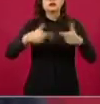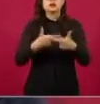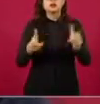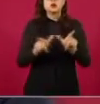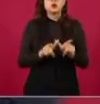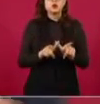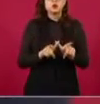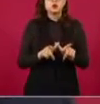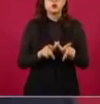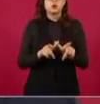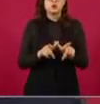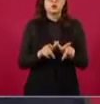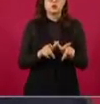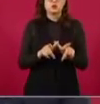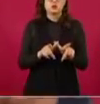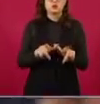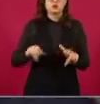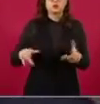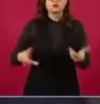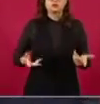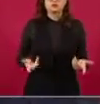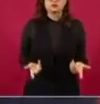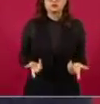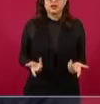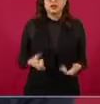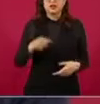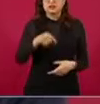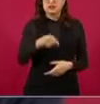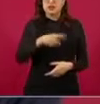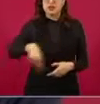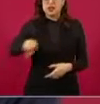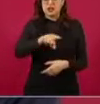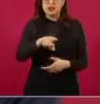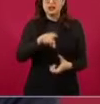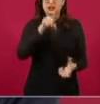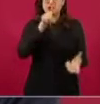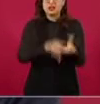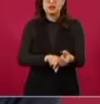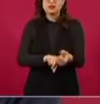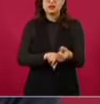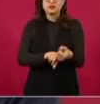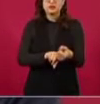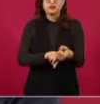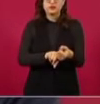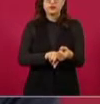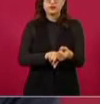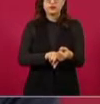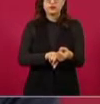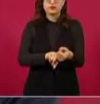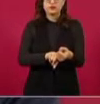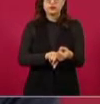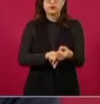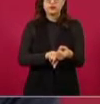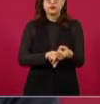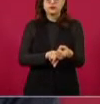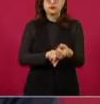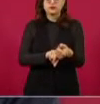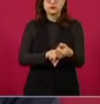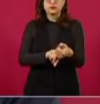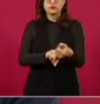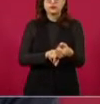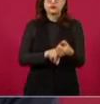Ellos juegan un papel, el de